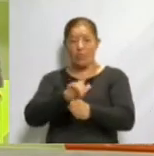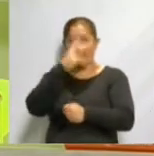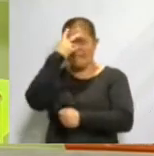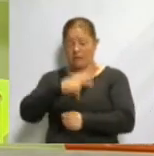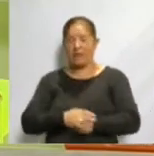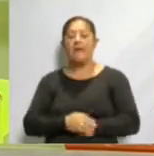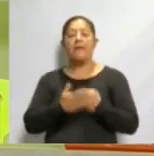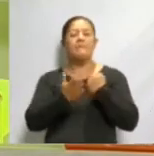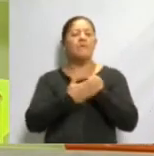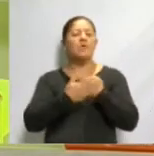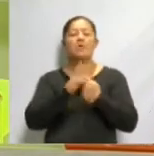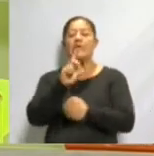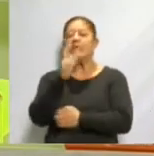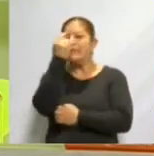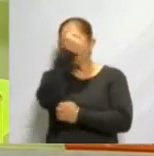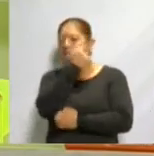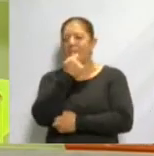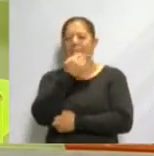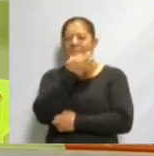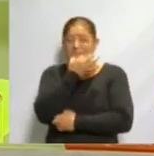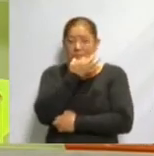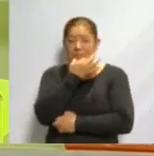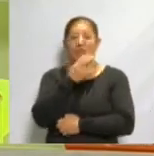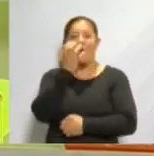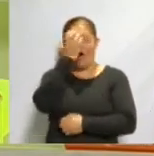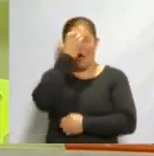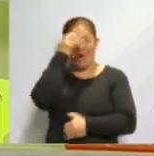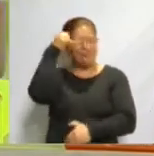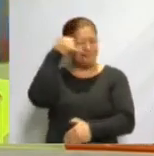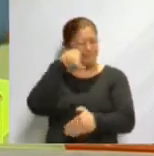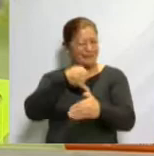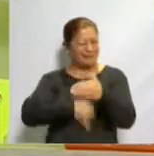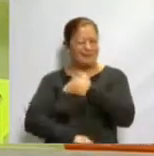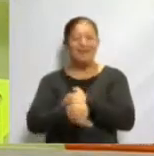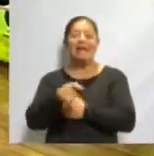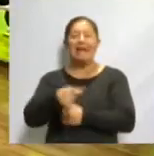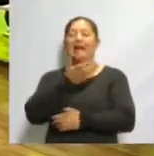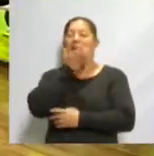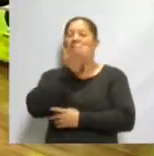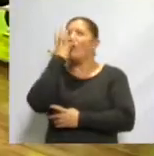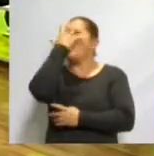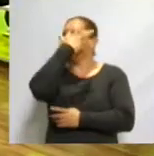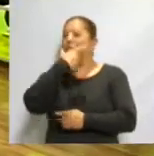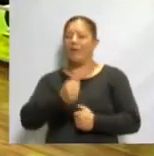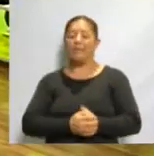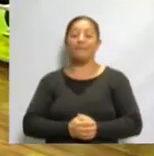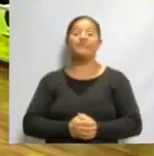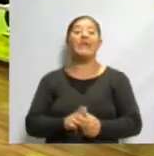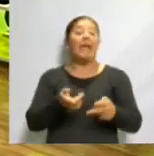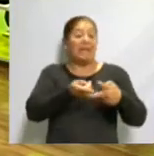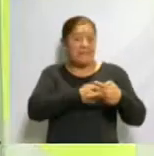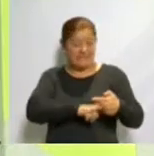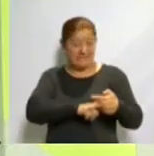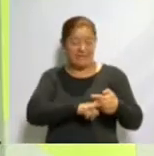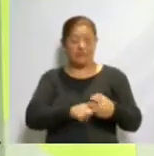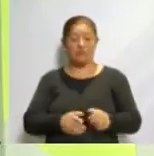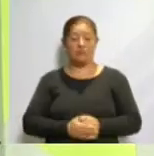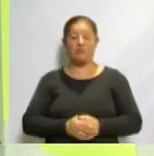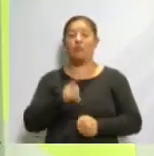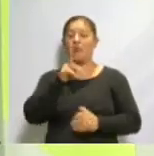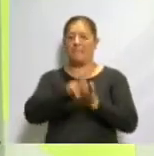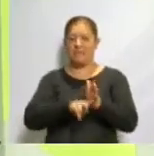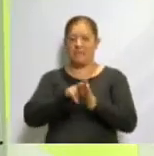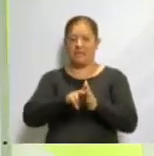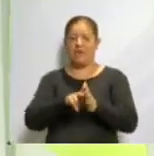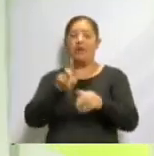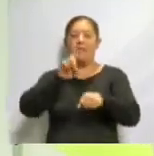30 minutos conoceremos más a fondo de esta hermosa tradición. Iniciaremos nuestro recorrido con la cápsula Día